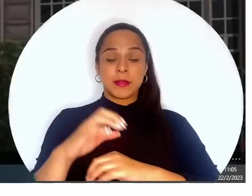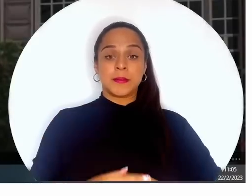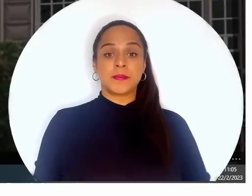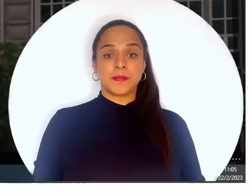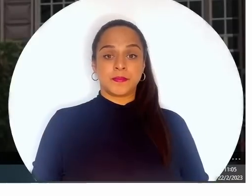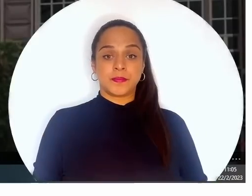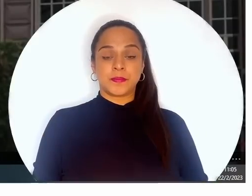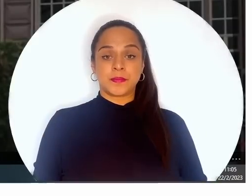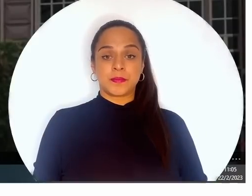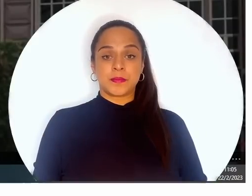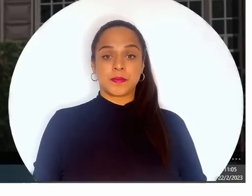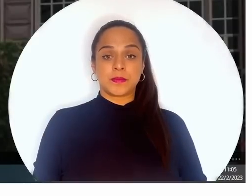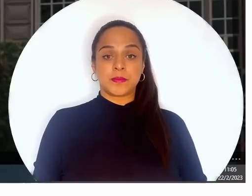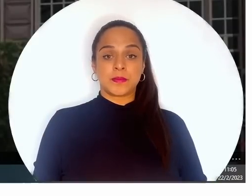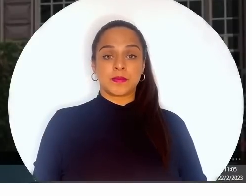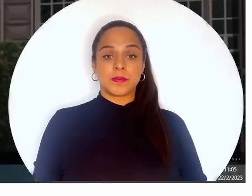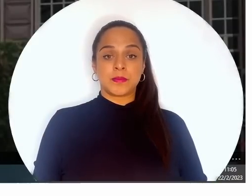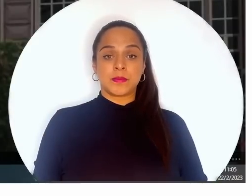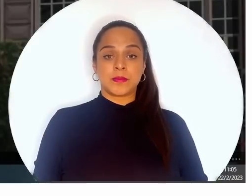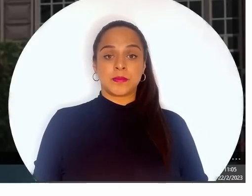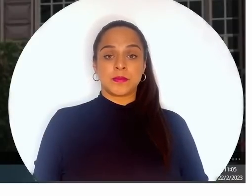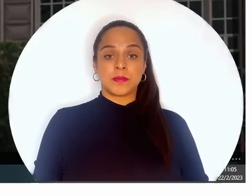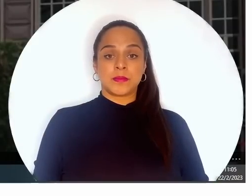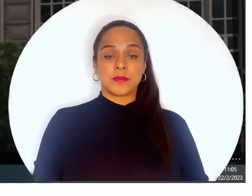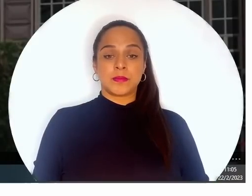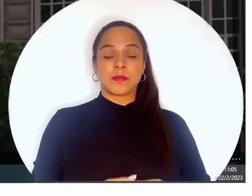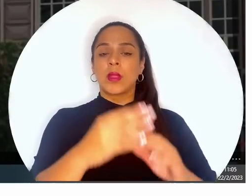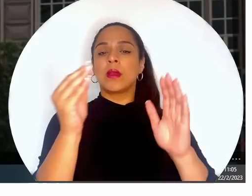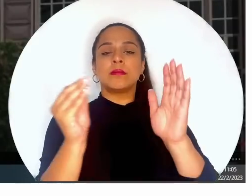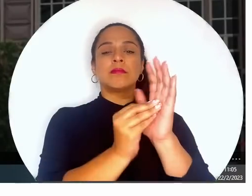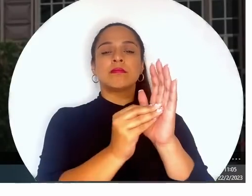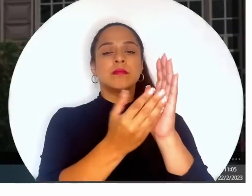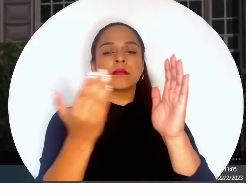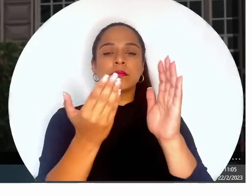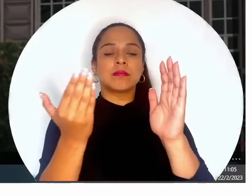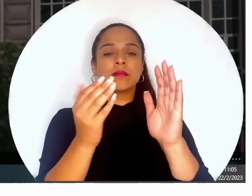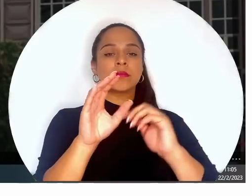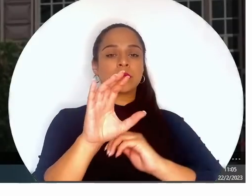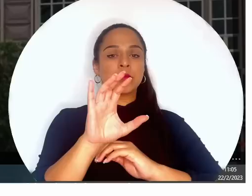Vamos a colocar nuestro correo electrónico.